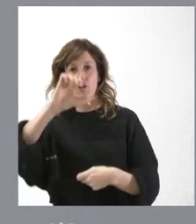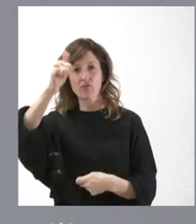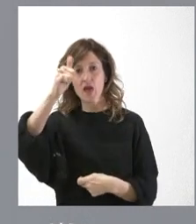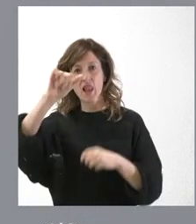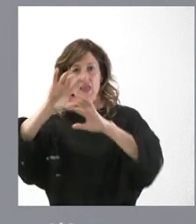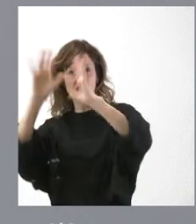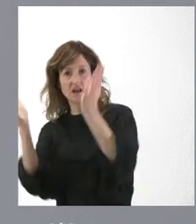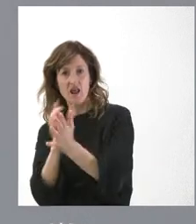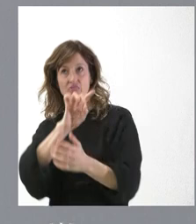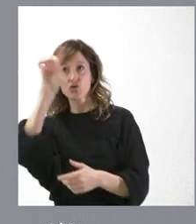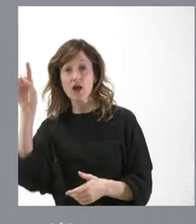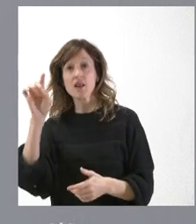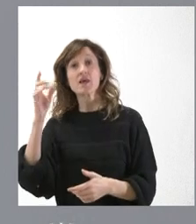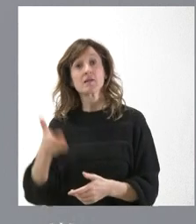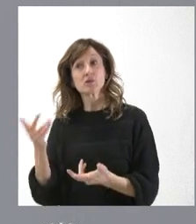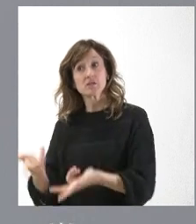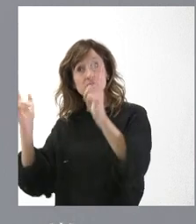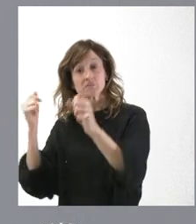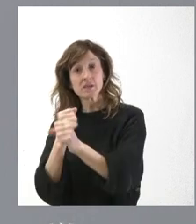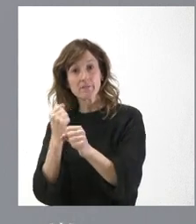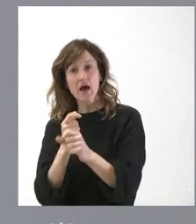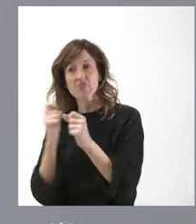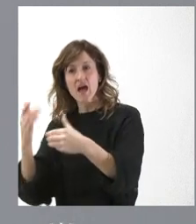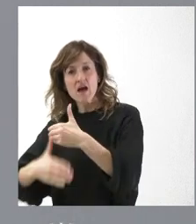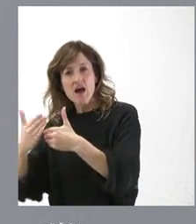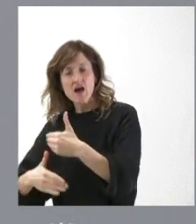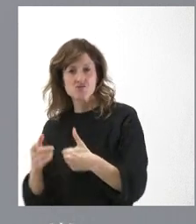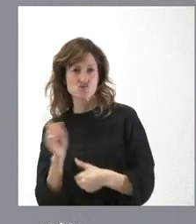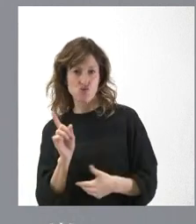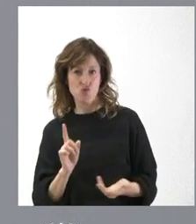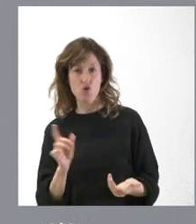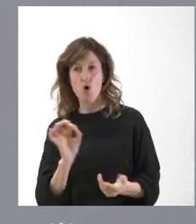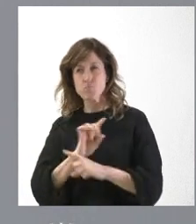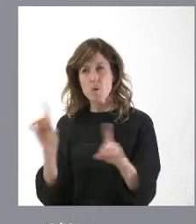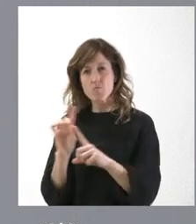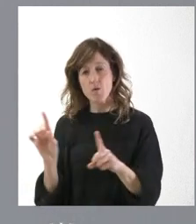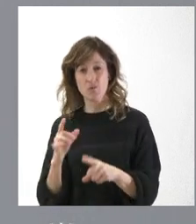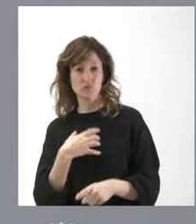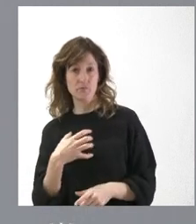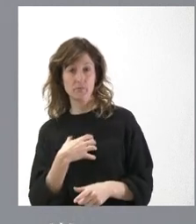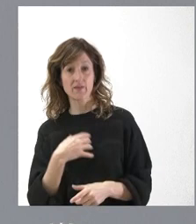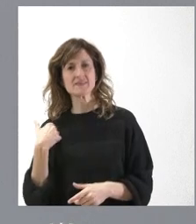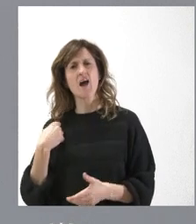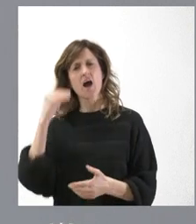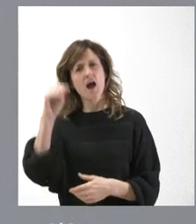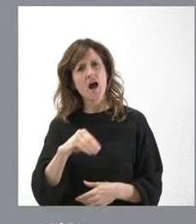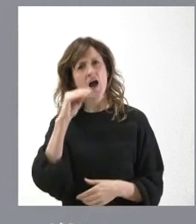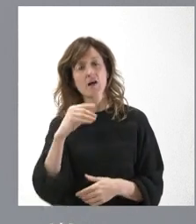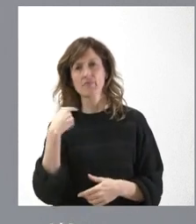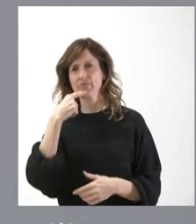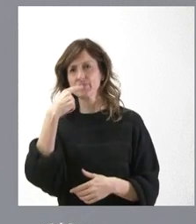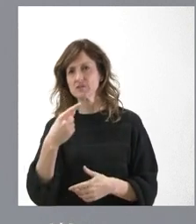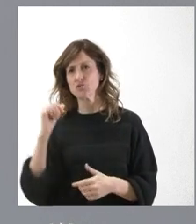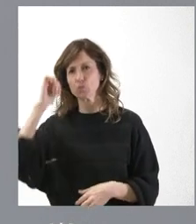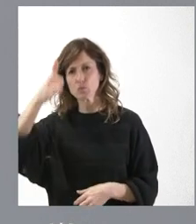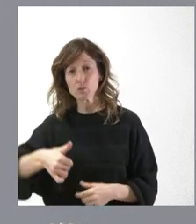muy importante que se les deje trabajar, que no se les ponga trabas, limitaciones o prohibiciones. Lo venimos diciendo durante mucho